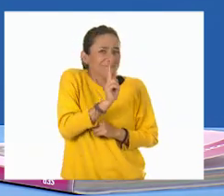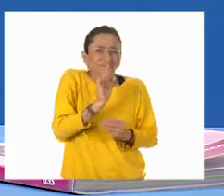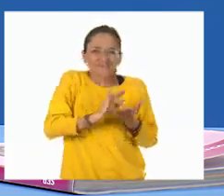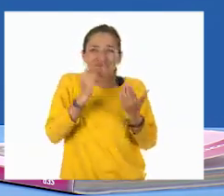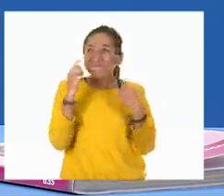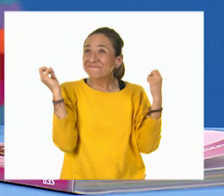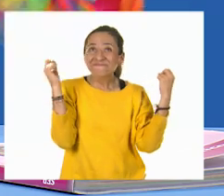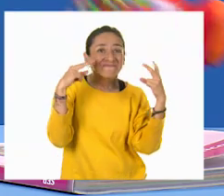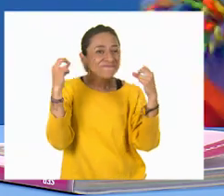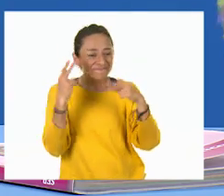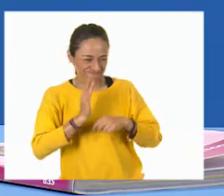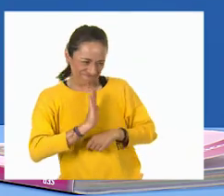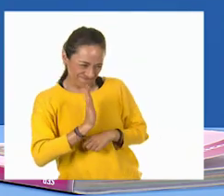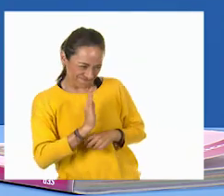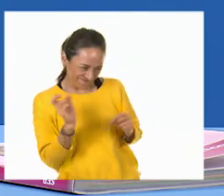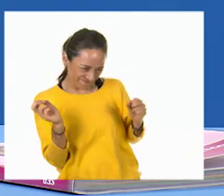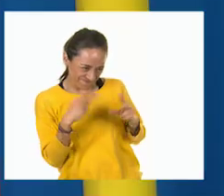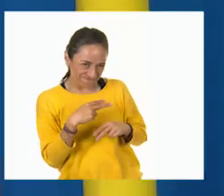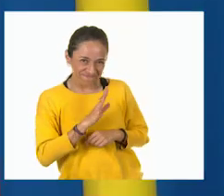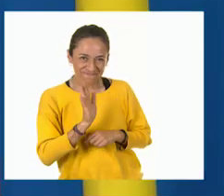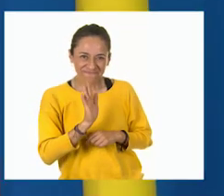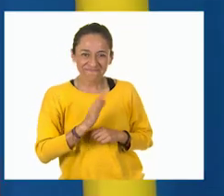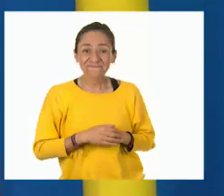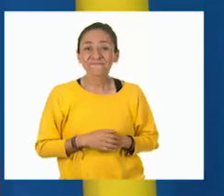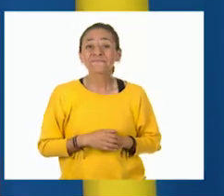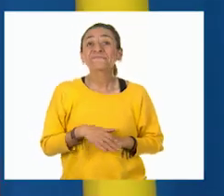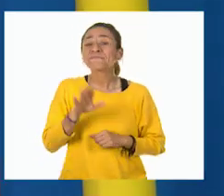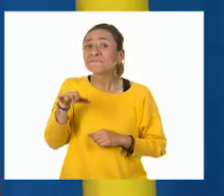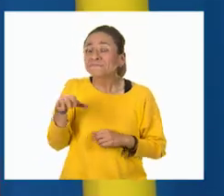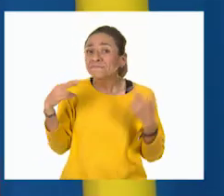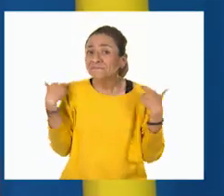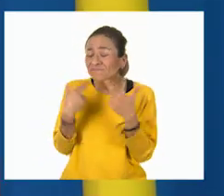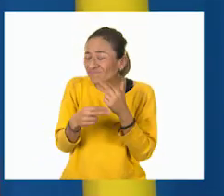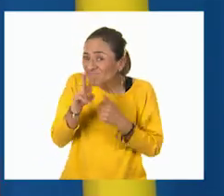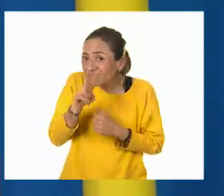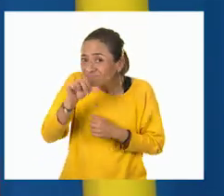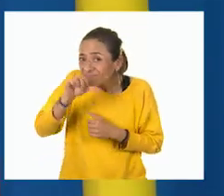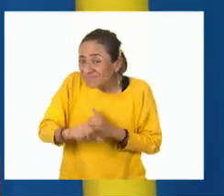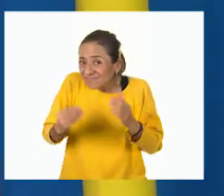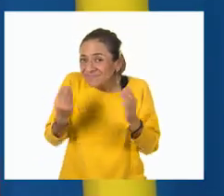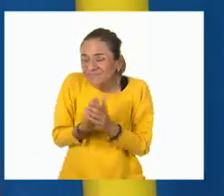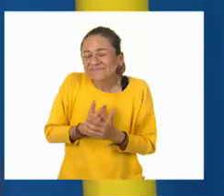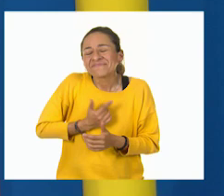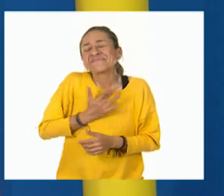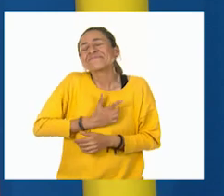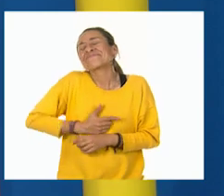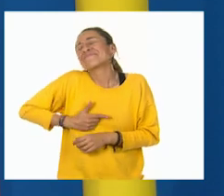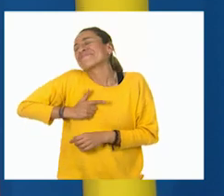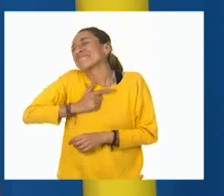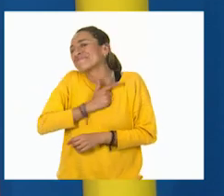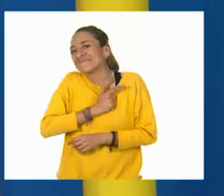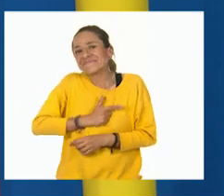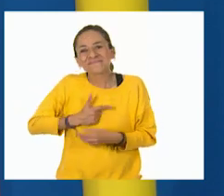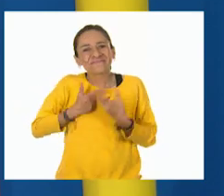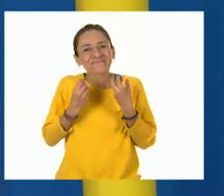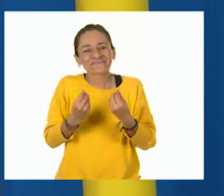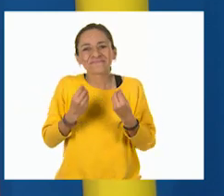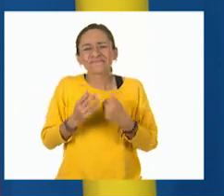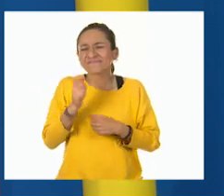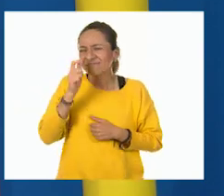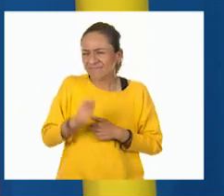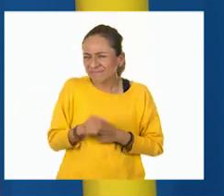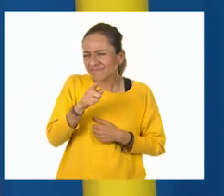Fíjate, hasta luego, Tom. Maestro, me gustó muchísimo la clase. Creo que según lo que nos has